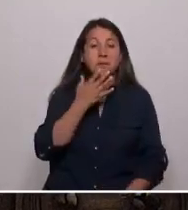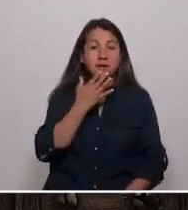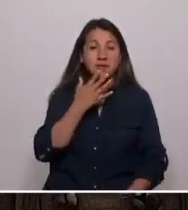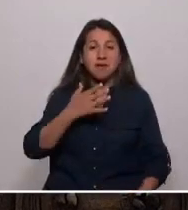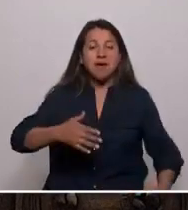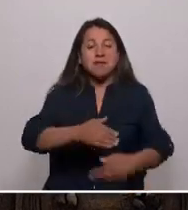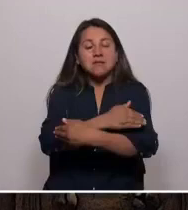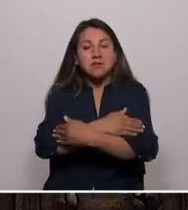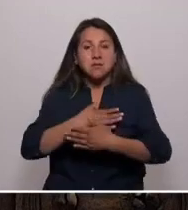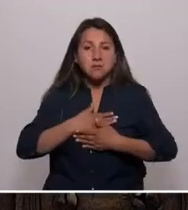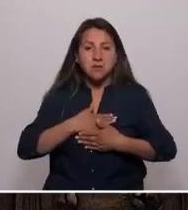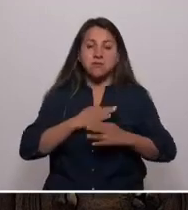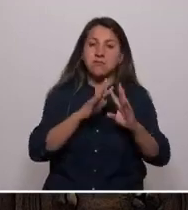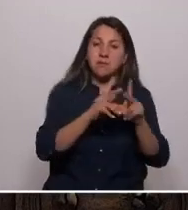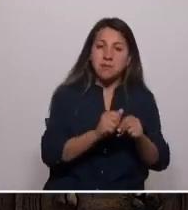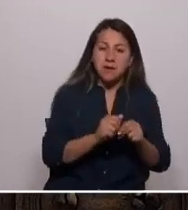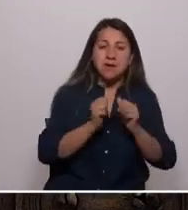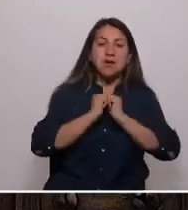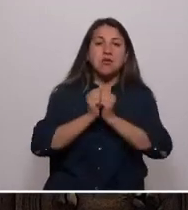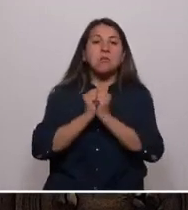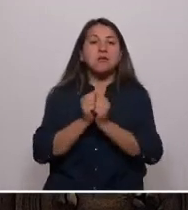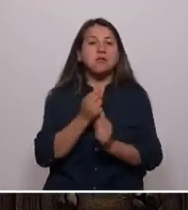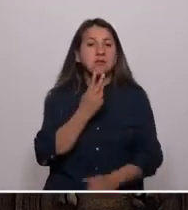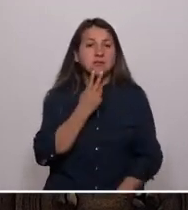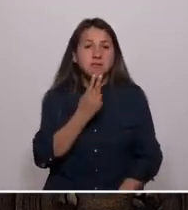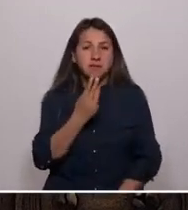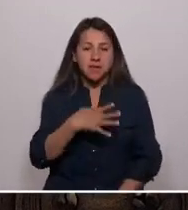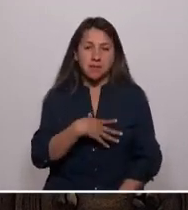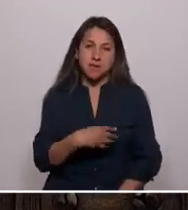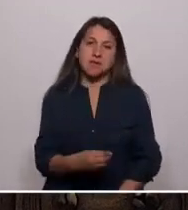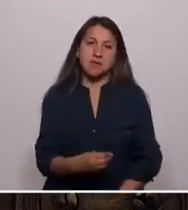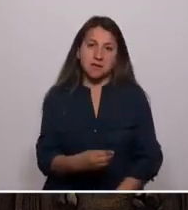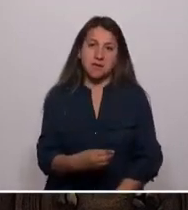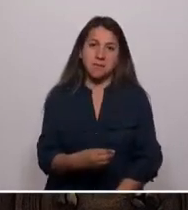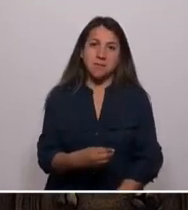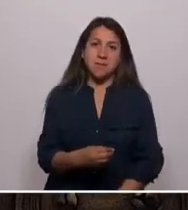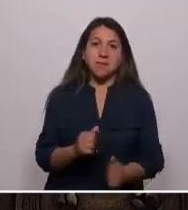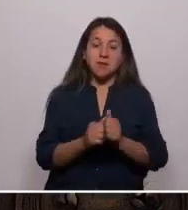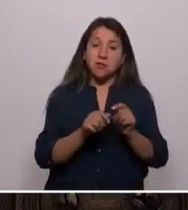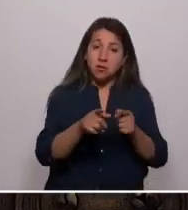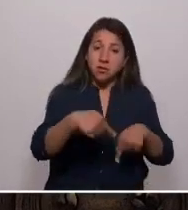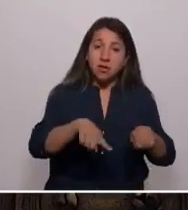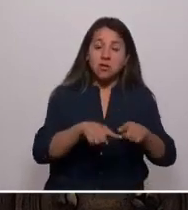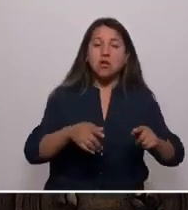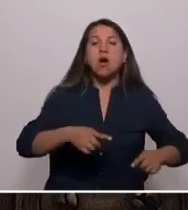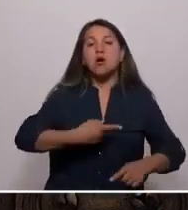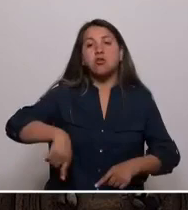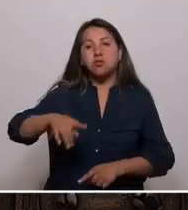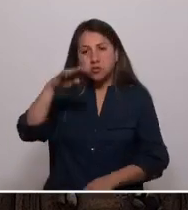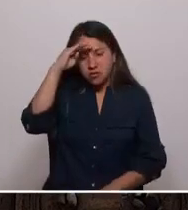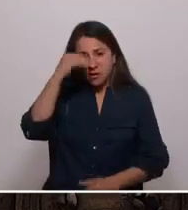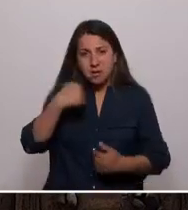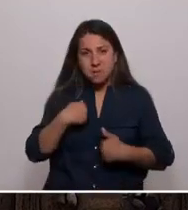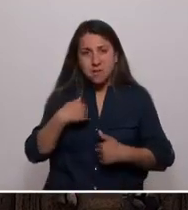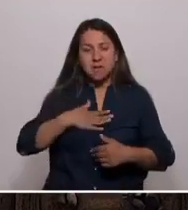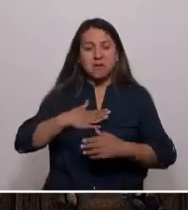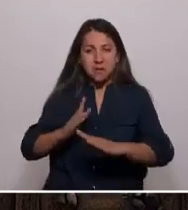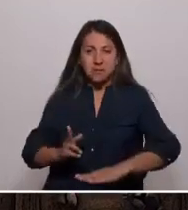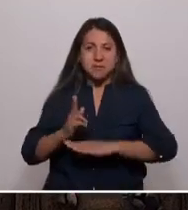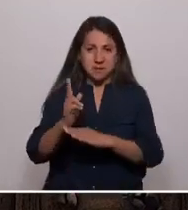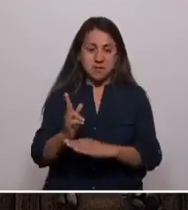míos, a mi familia, a mi compañera de vida, a mi hija y a través de ellos a todos los que confiaron en mí para representarlos.